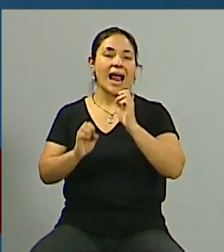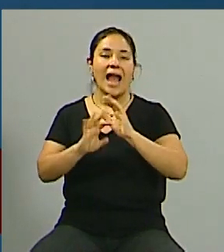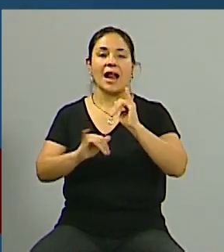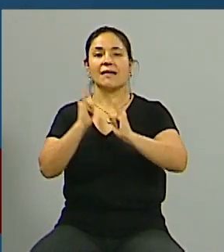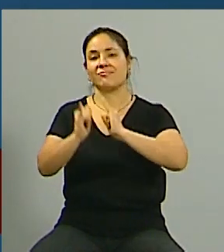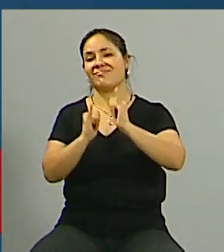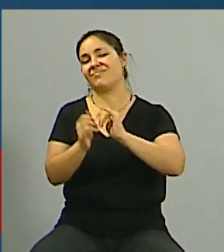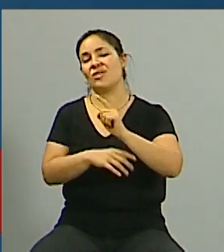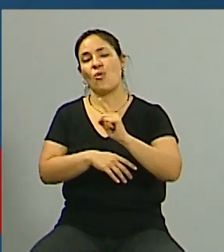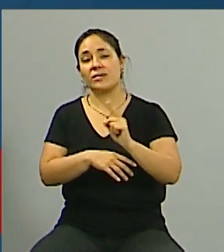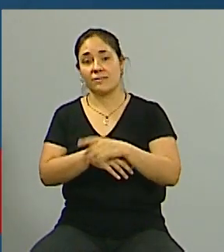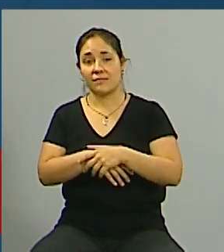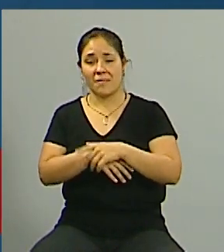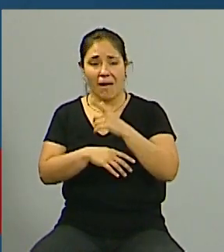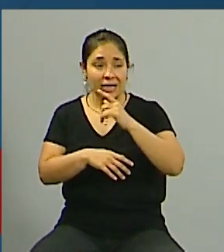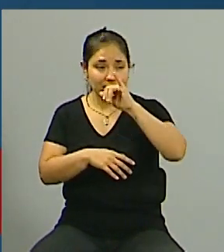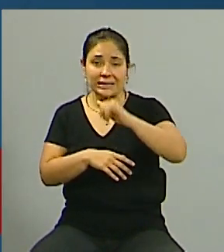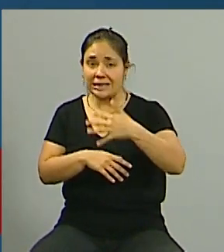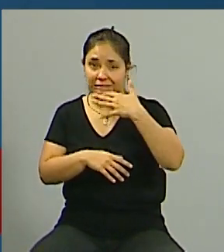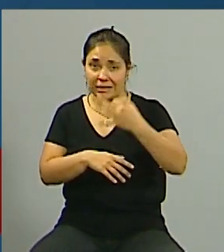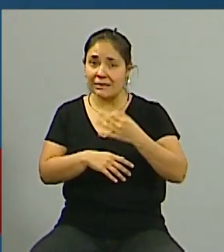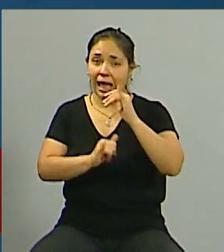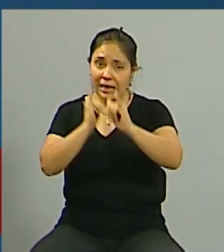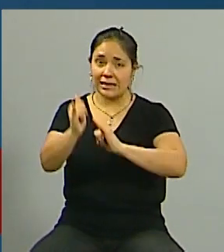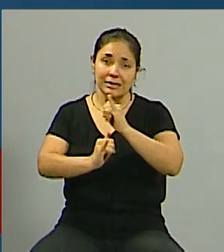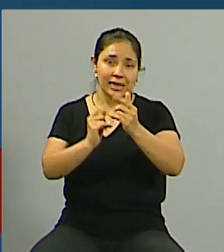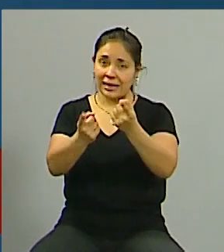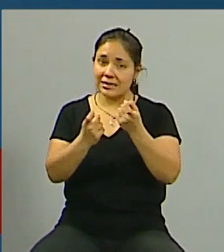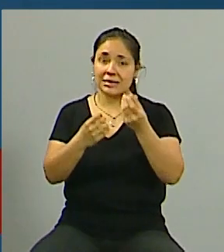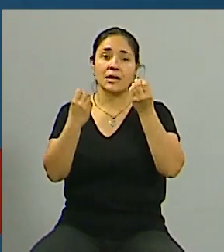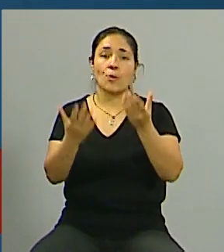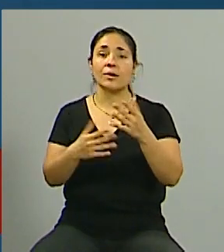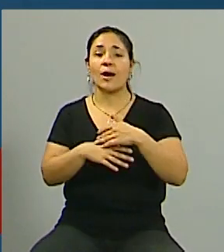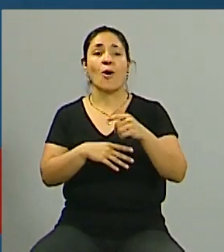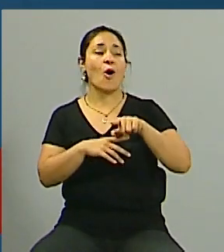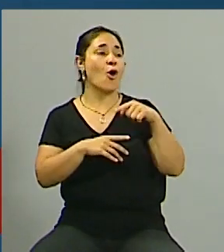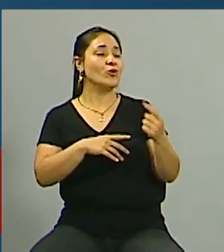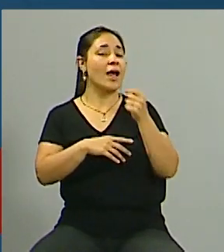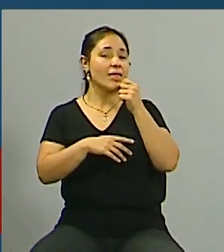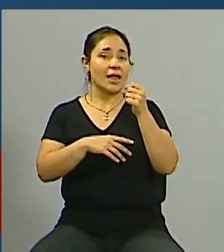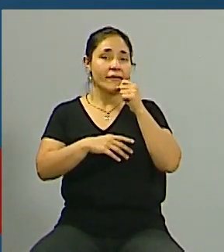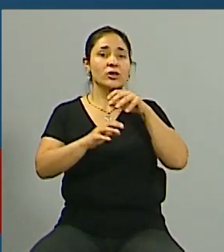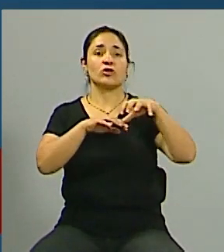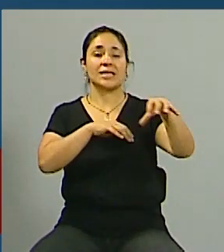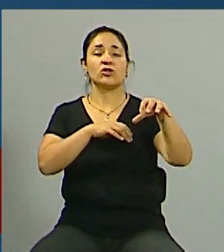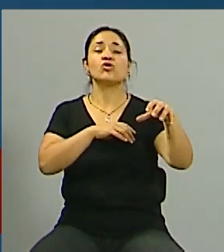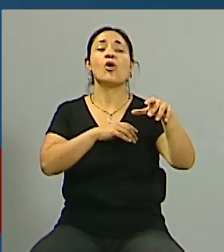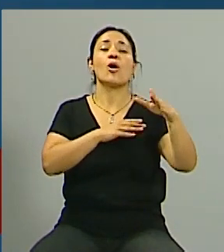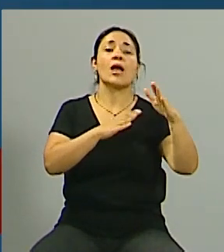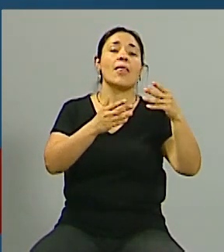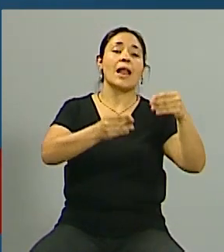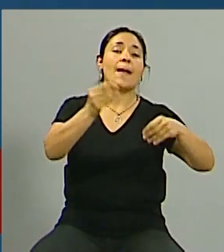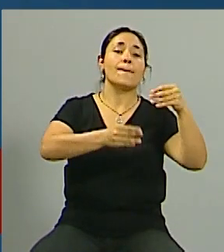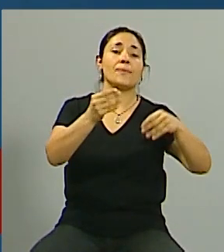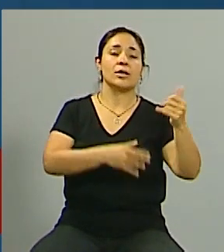evidentemente sí lo es porque ya en otras entrevistas y con gente del sector inmobiliario nos decían